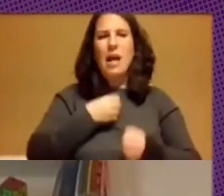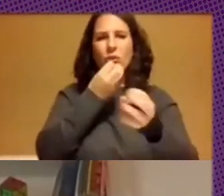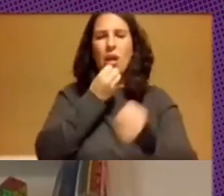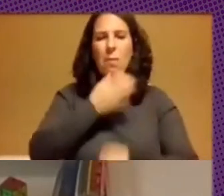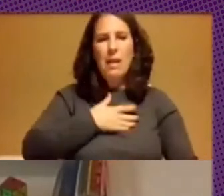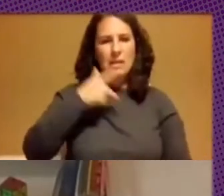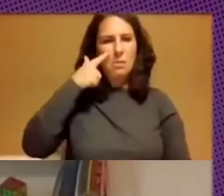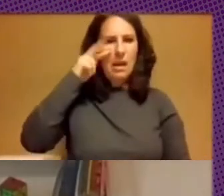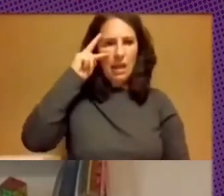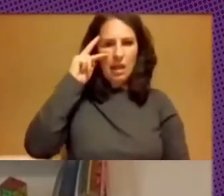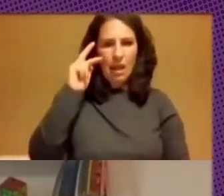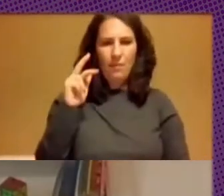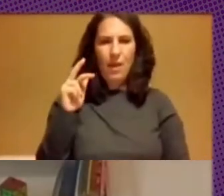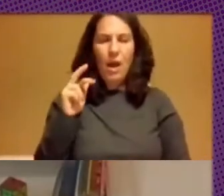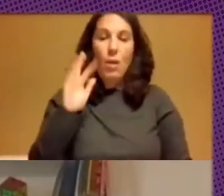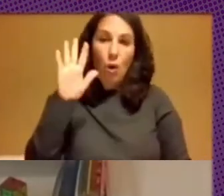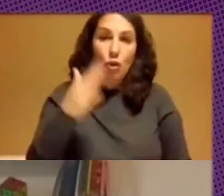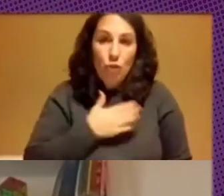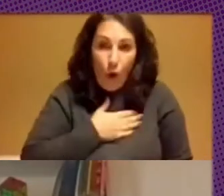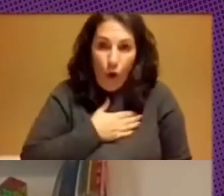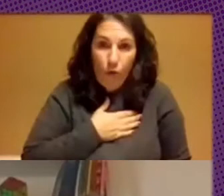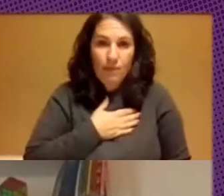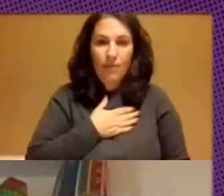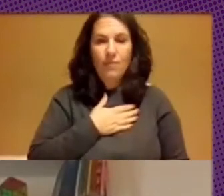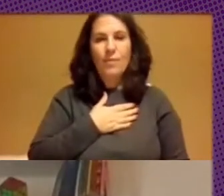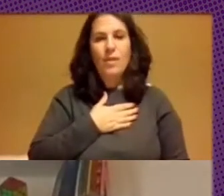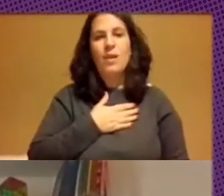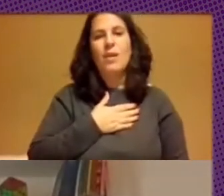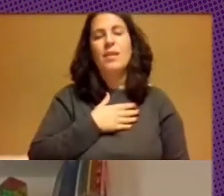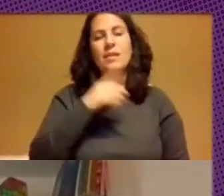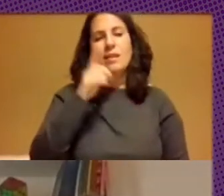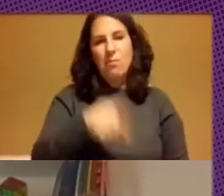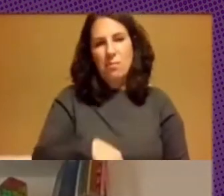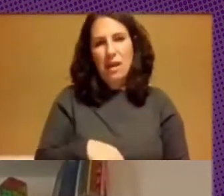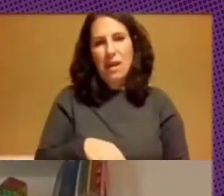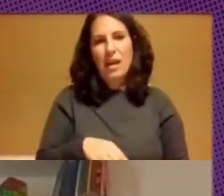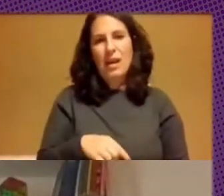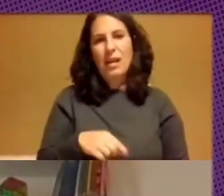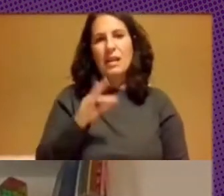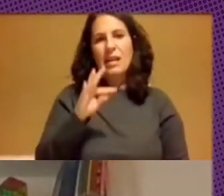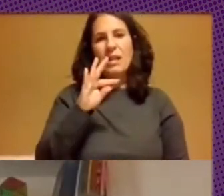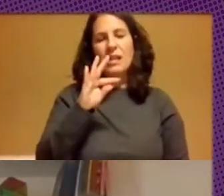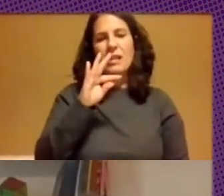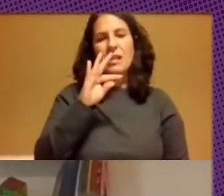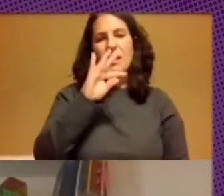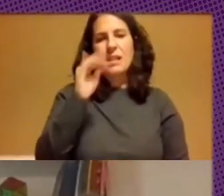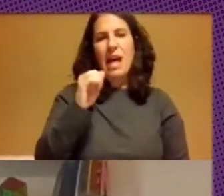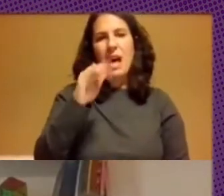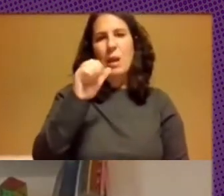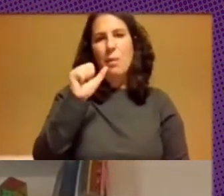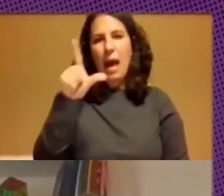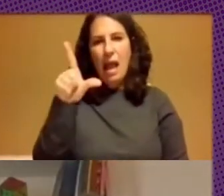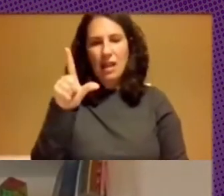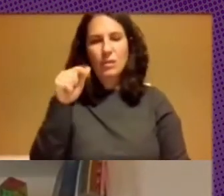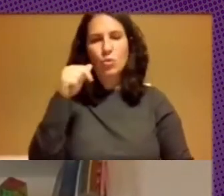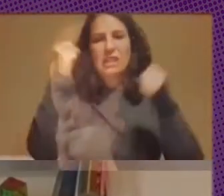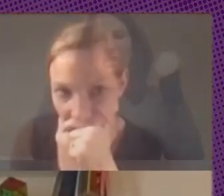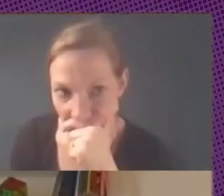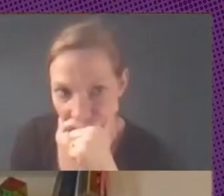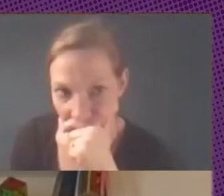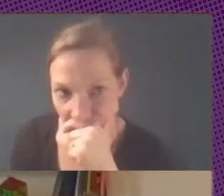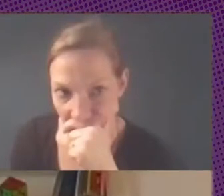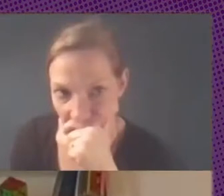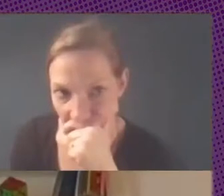en mi caso soy del palo de la educación también en Ceibal es una institución que si bien hay una diversidad de